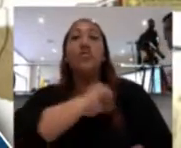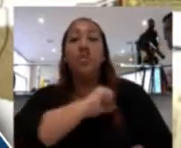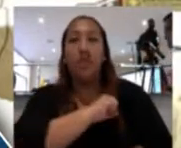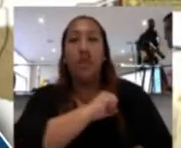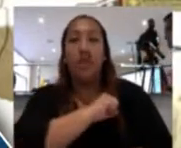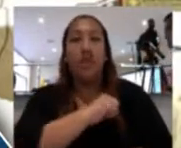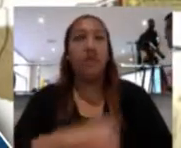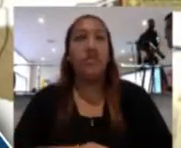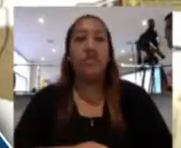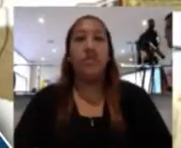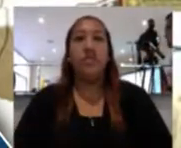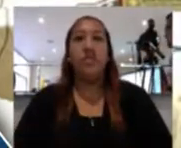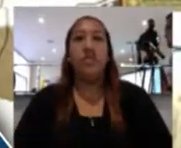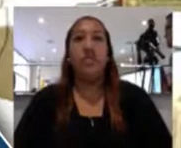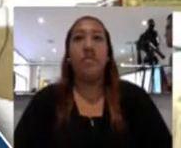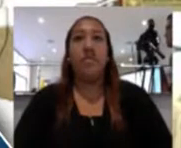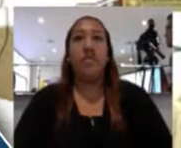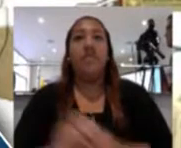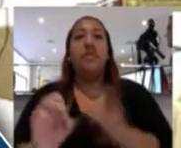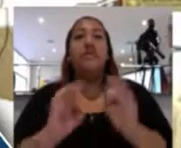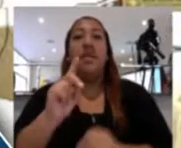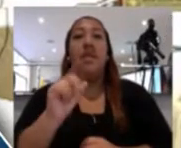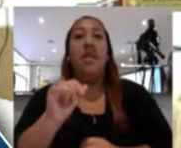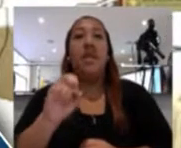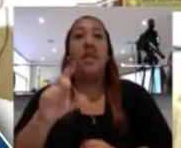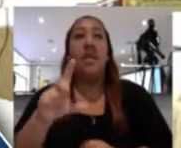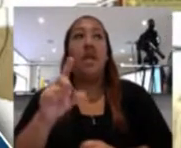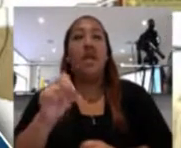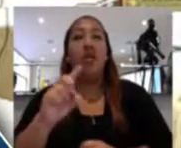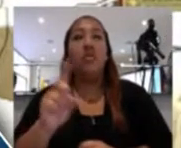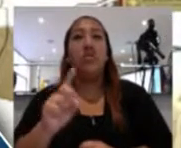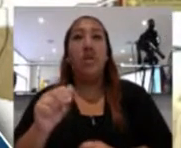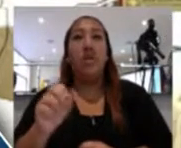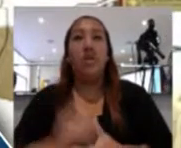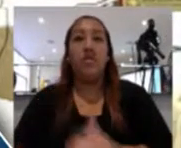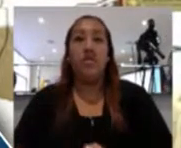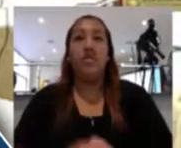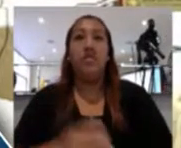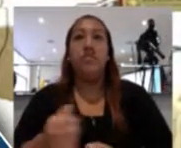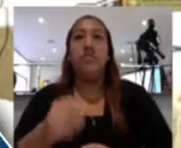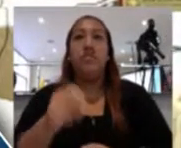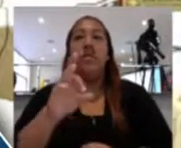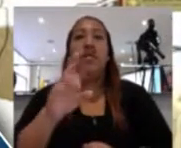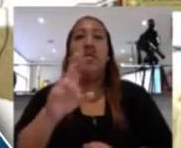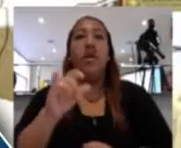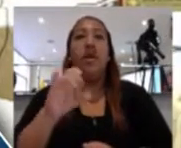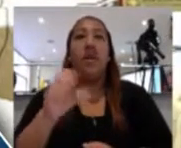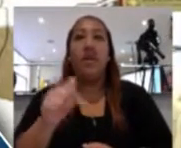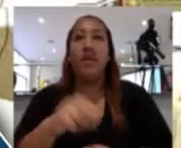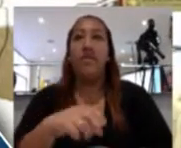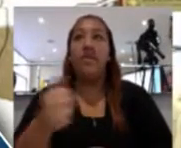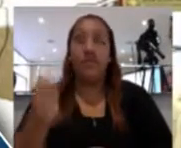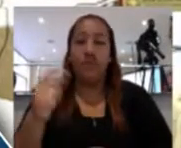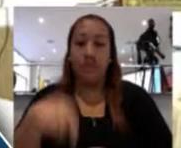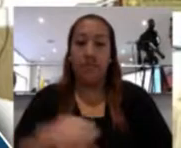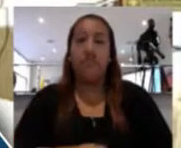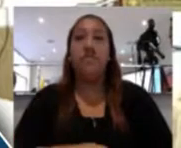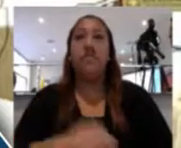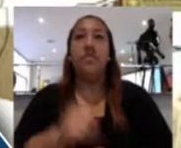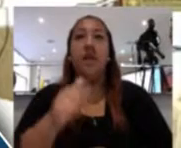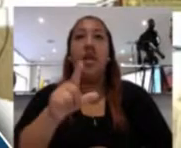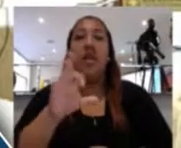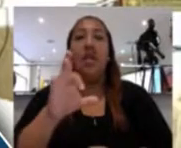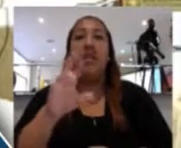Stilich Watson. Presente. Señorita Daniela Lozano Vitor. Presente. Señora Franca Rey Camino. Presente. Señor